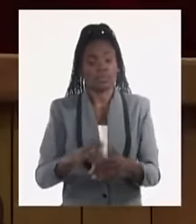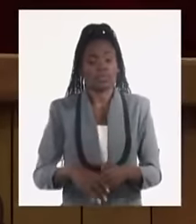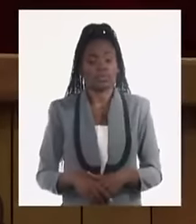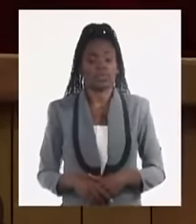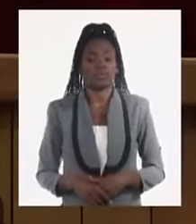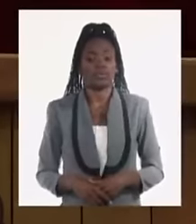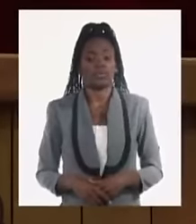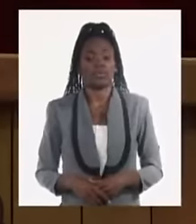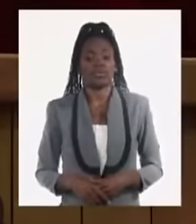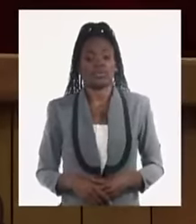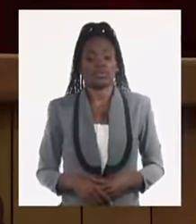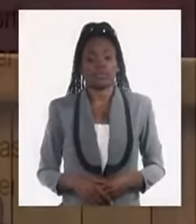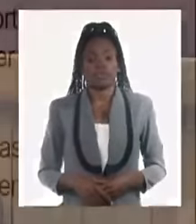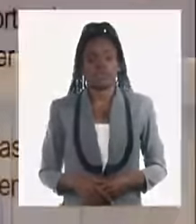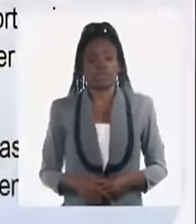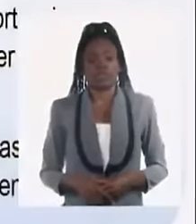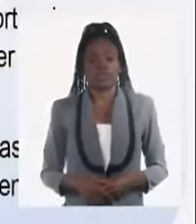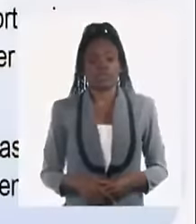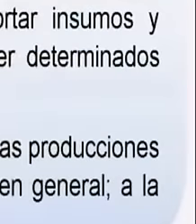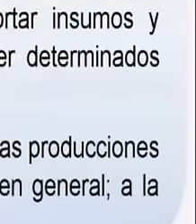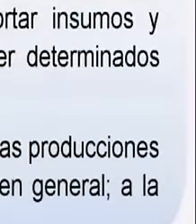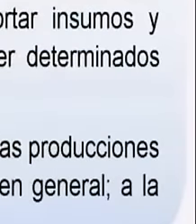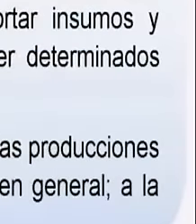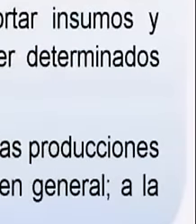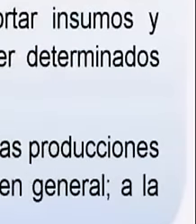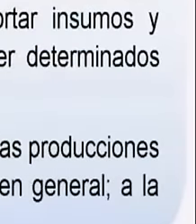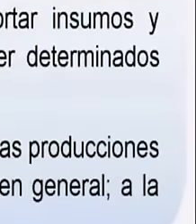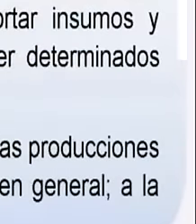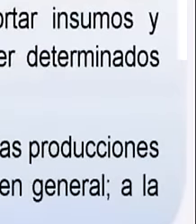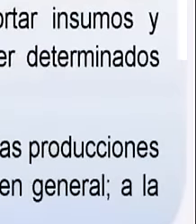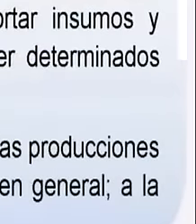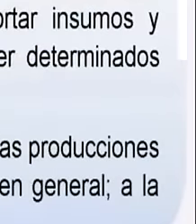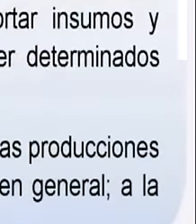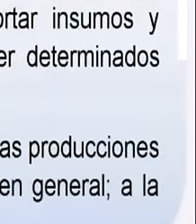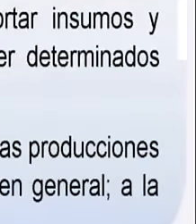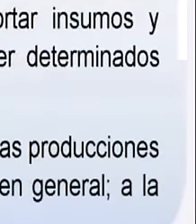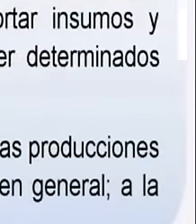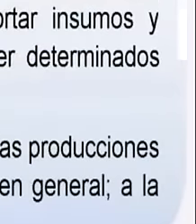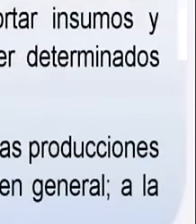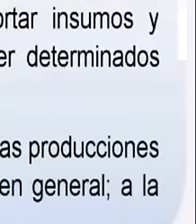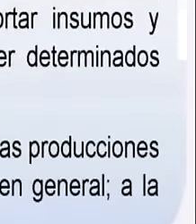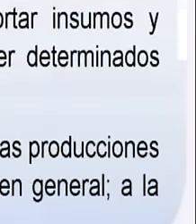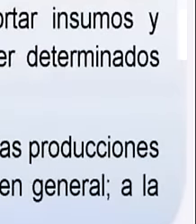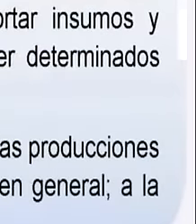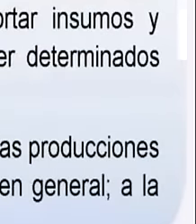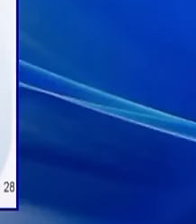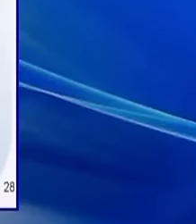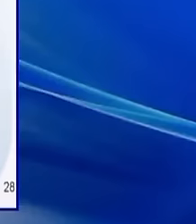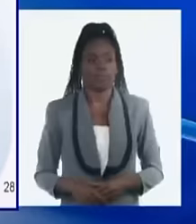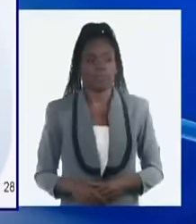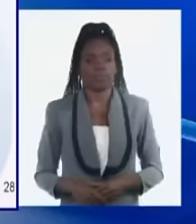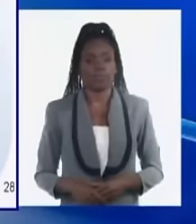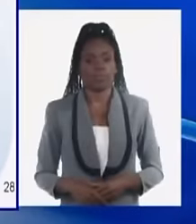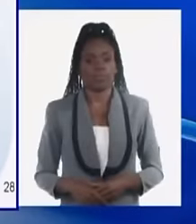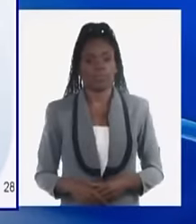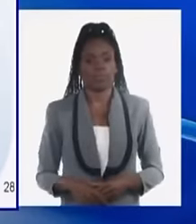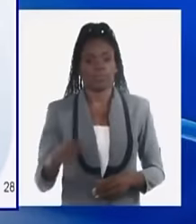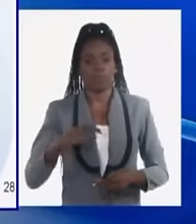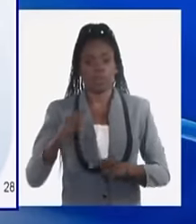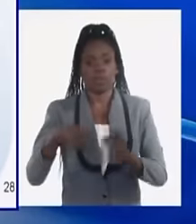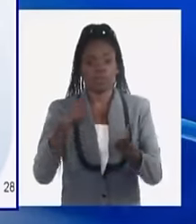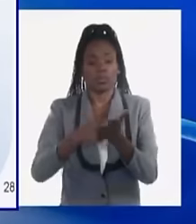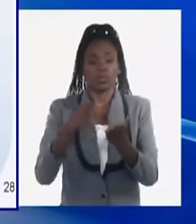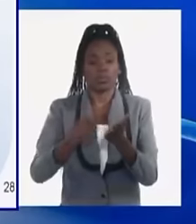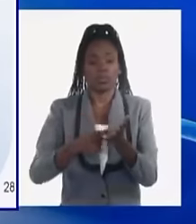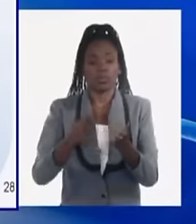hay que promover negocios que contribuyan a recuperar la industria azucarera salvar la industria azucarera como dijeron